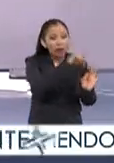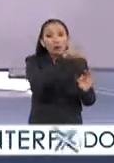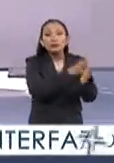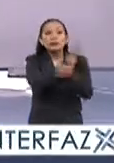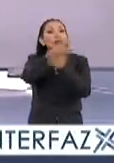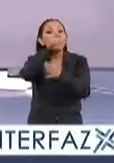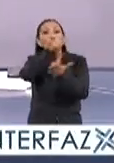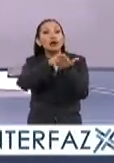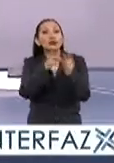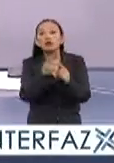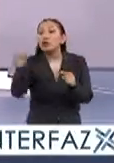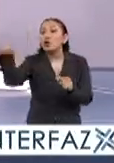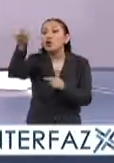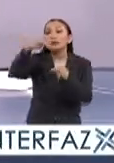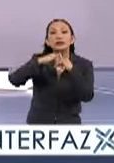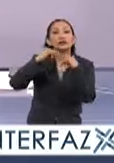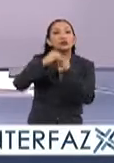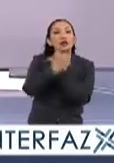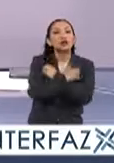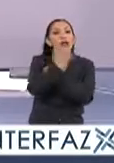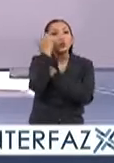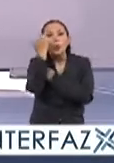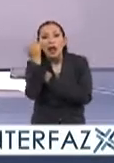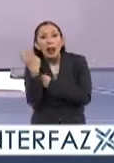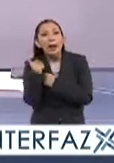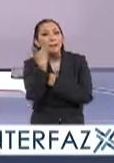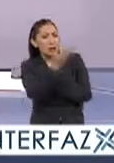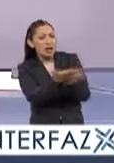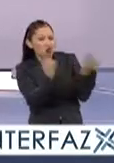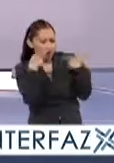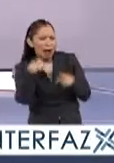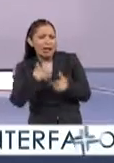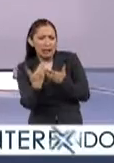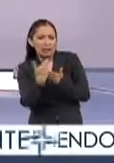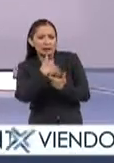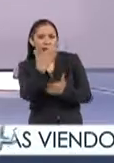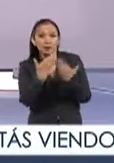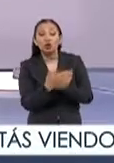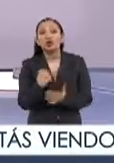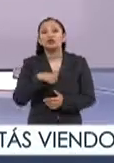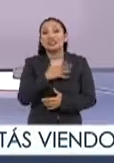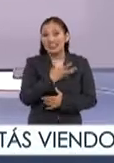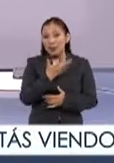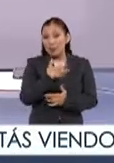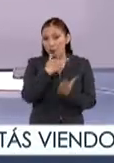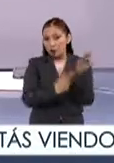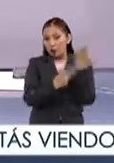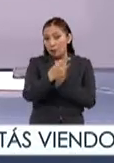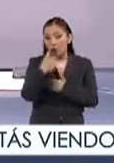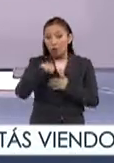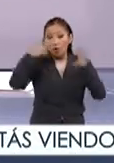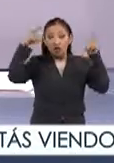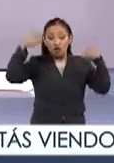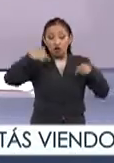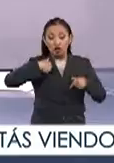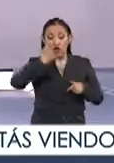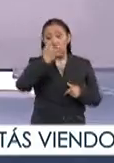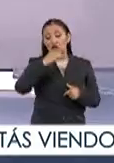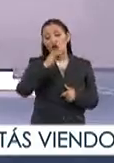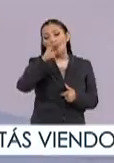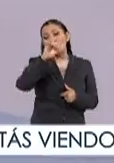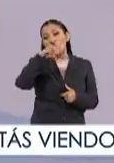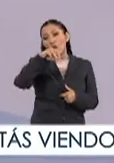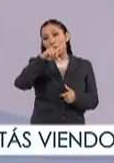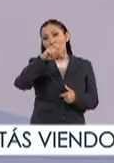educativas o de cualquier otro tipo solicitar que vayan con este servicio? Nosotros tenemos ahorita este programa de Yo Formador, digamos de